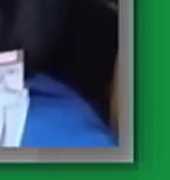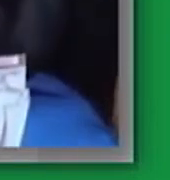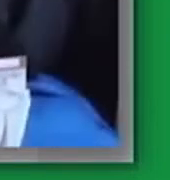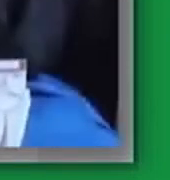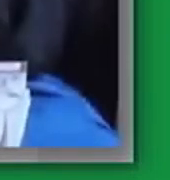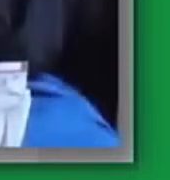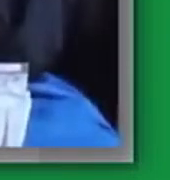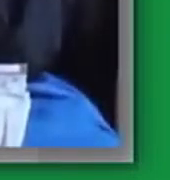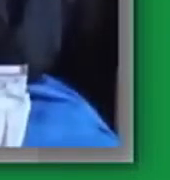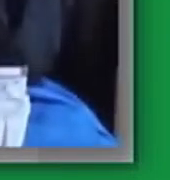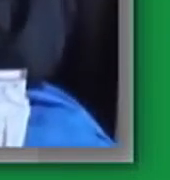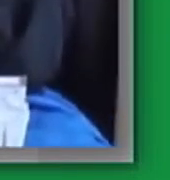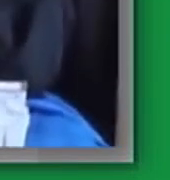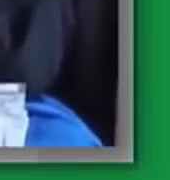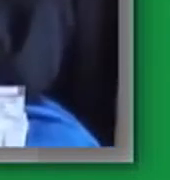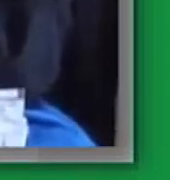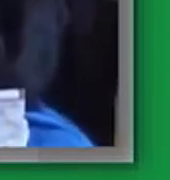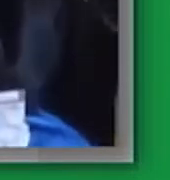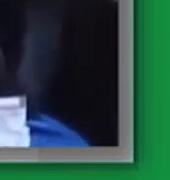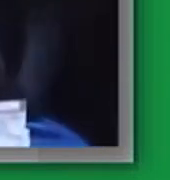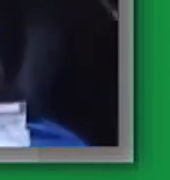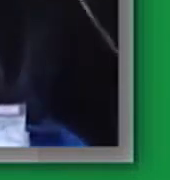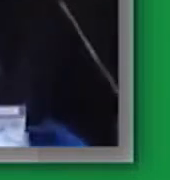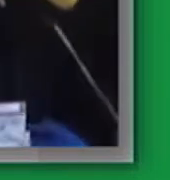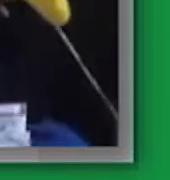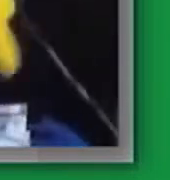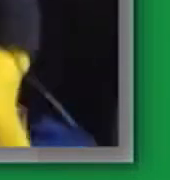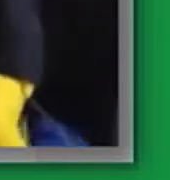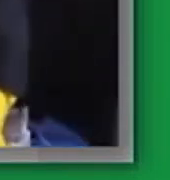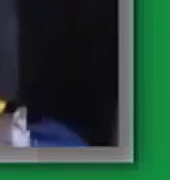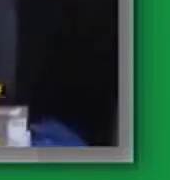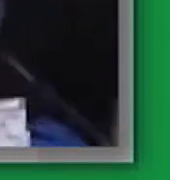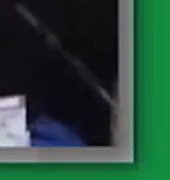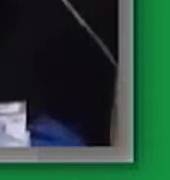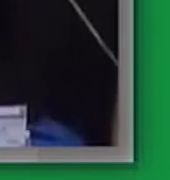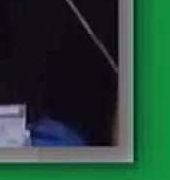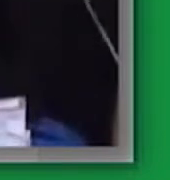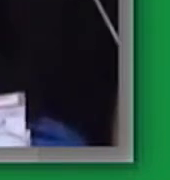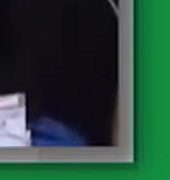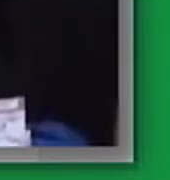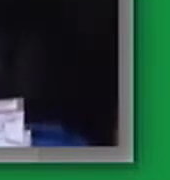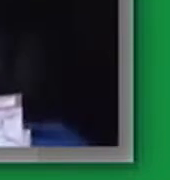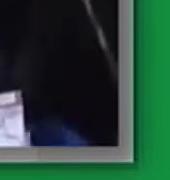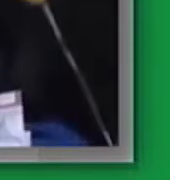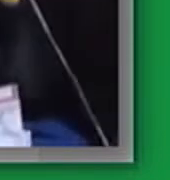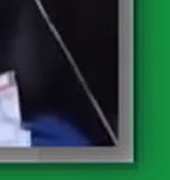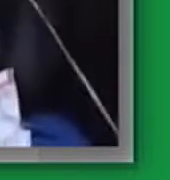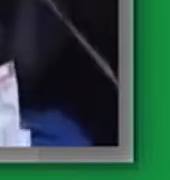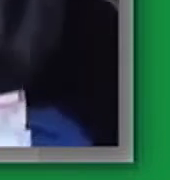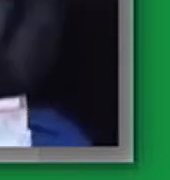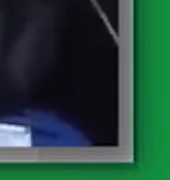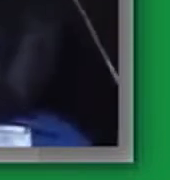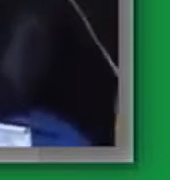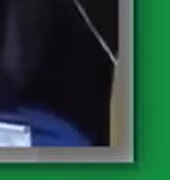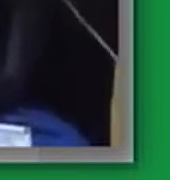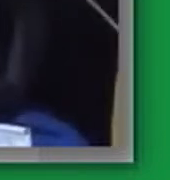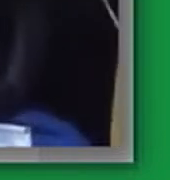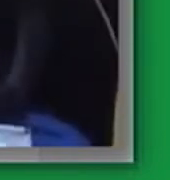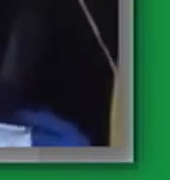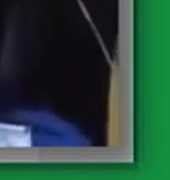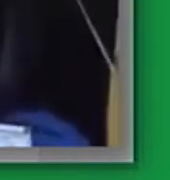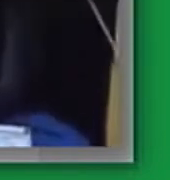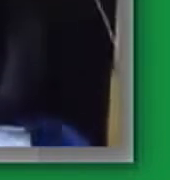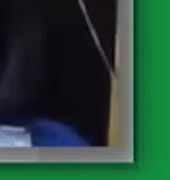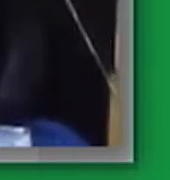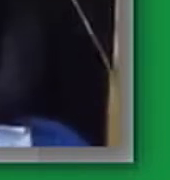estado Lara sí señor desde Barquisimeto y quiero decirles una cosa muy importante ustedes saben por qué